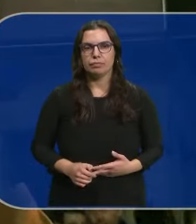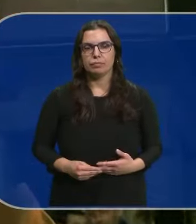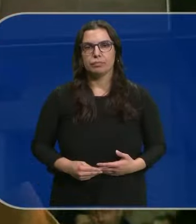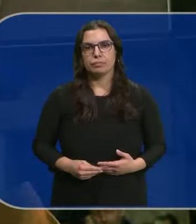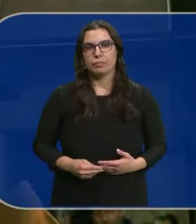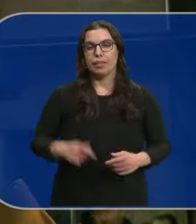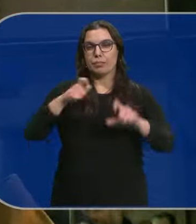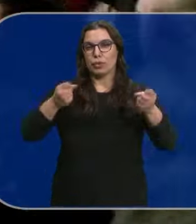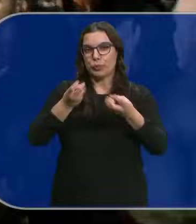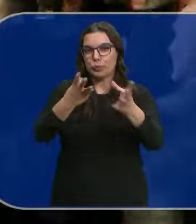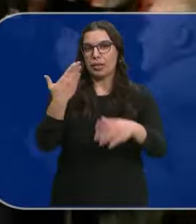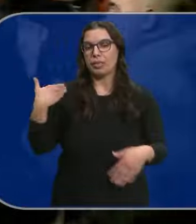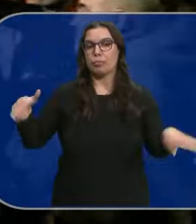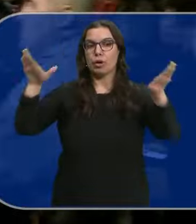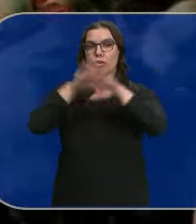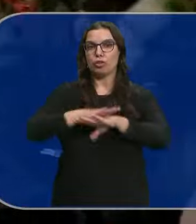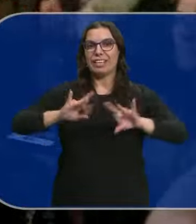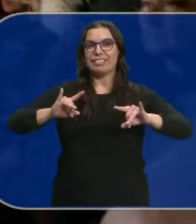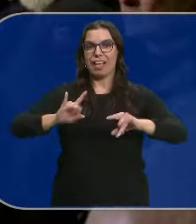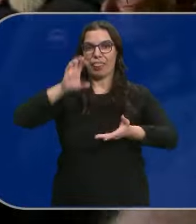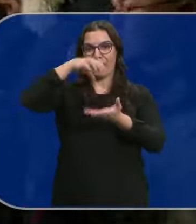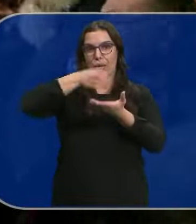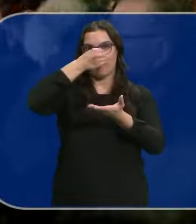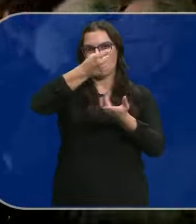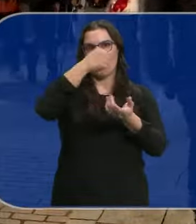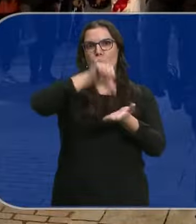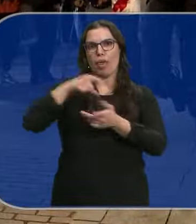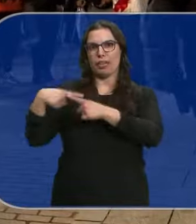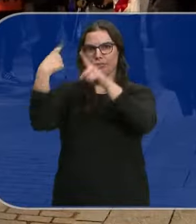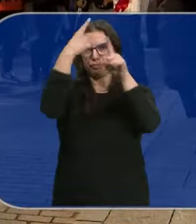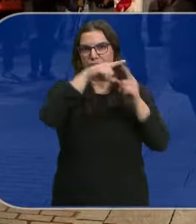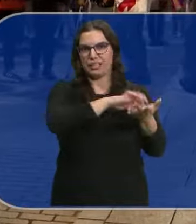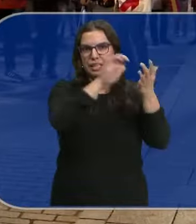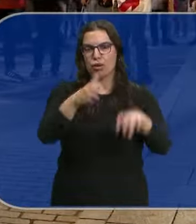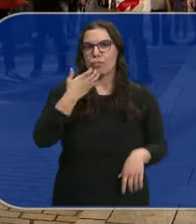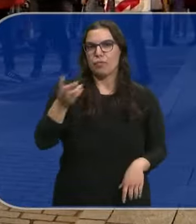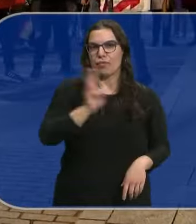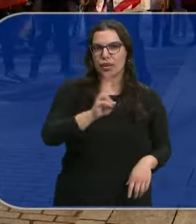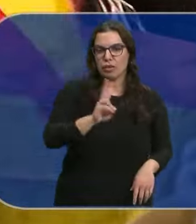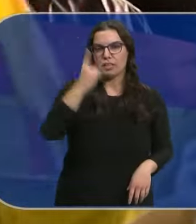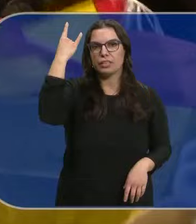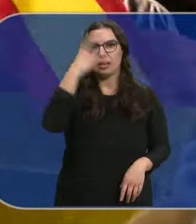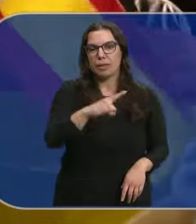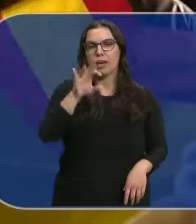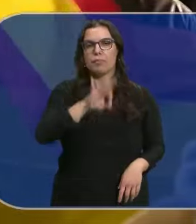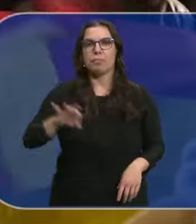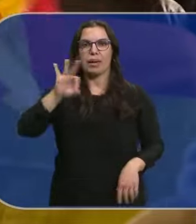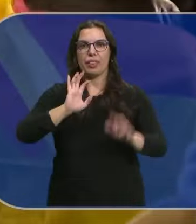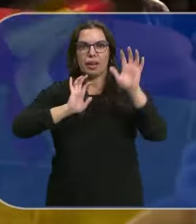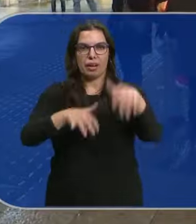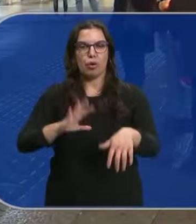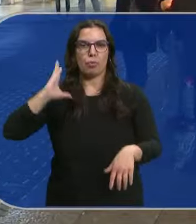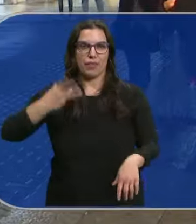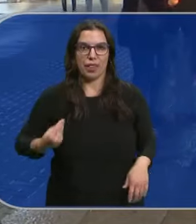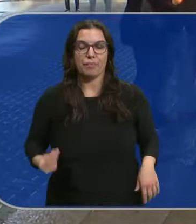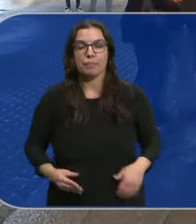Cientos de personas se manifestaban anoche delante de las sedes del PSOE En varias ciudades de Castilla y León como Valladolid, Salamanca, Palencia, León